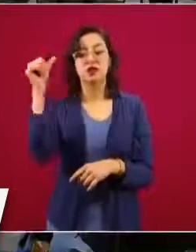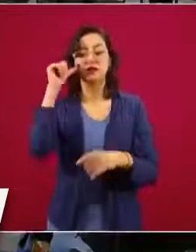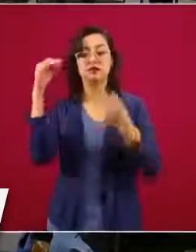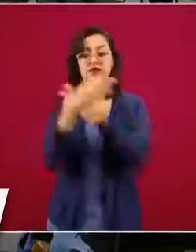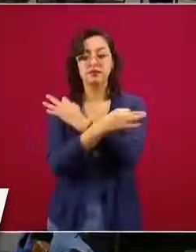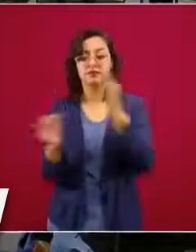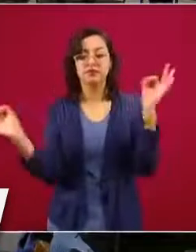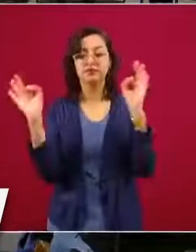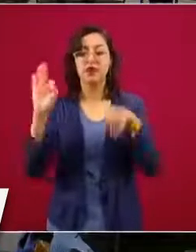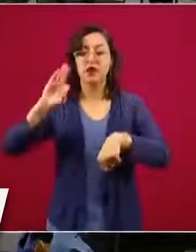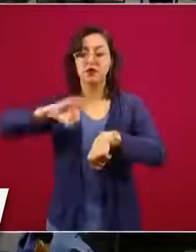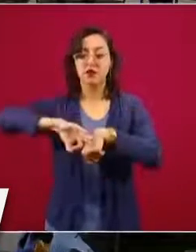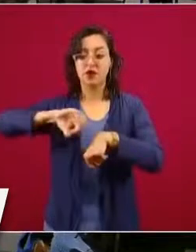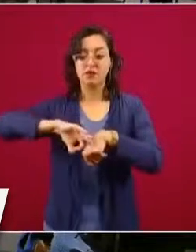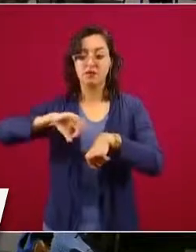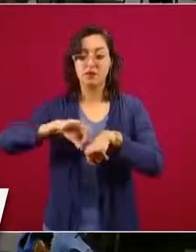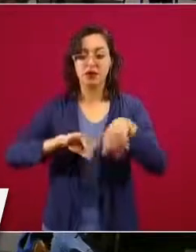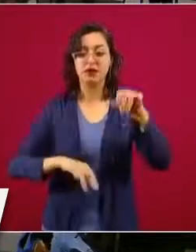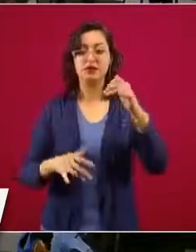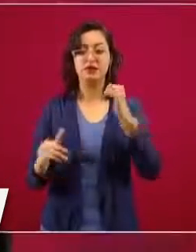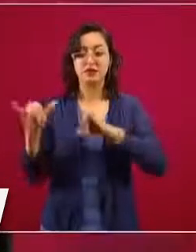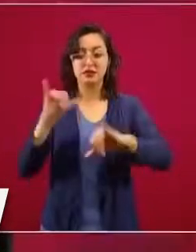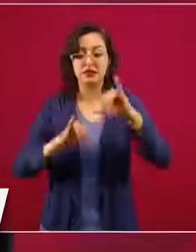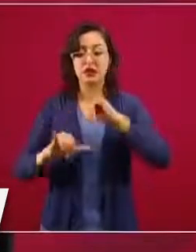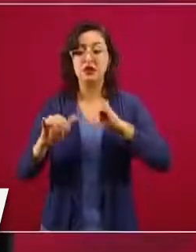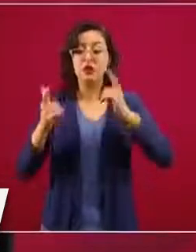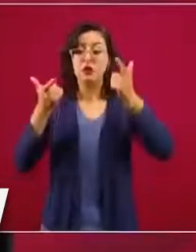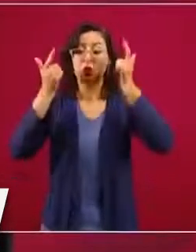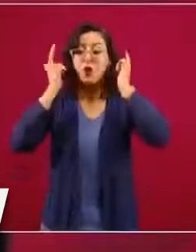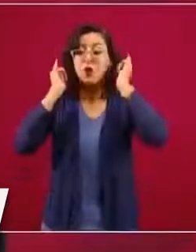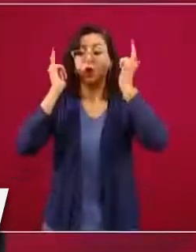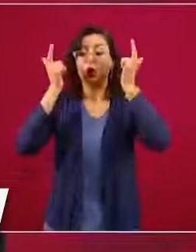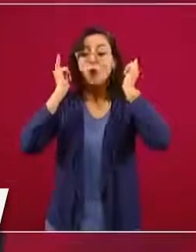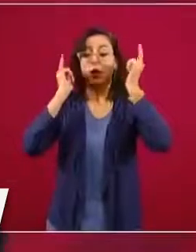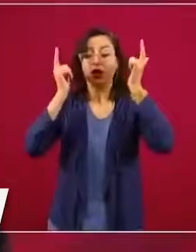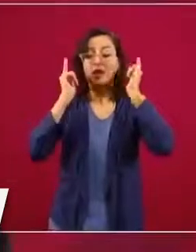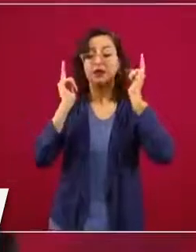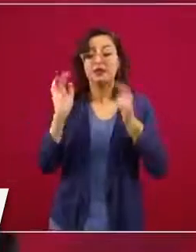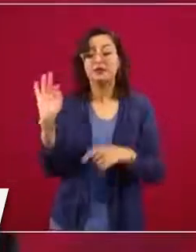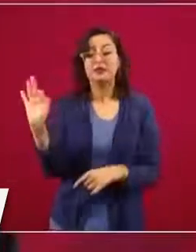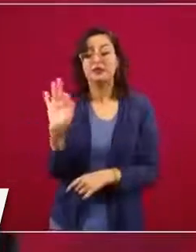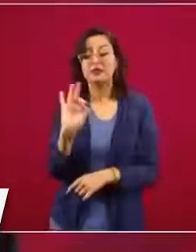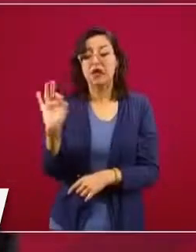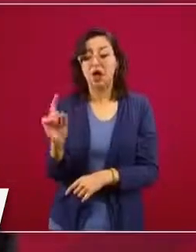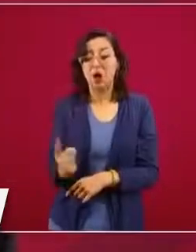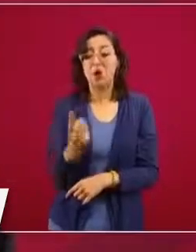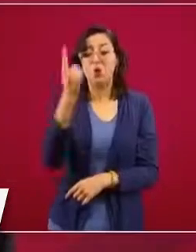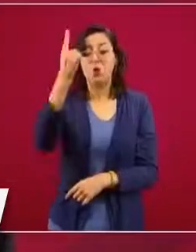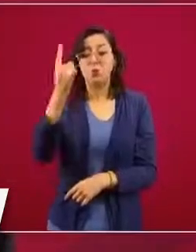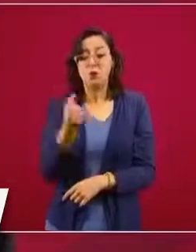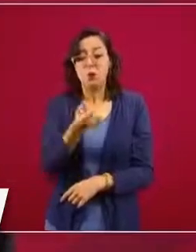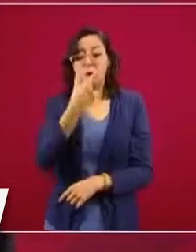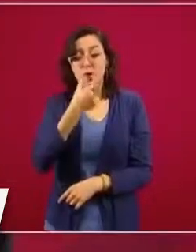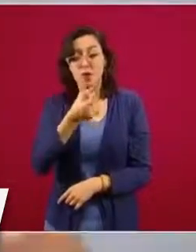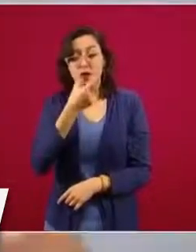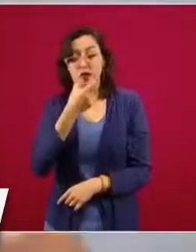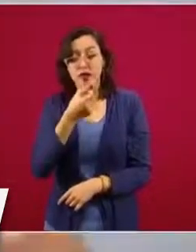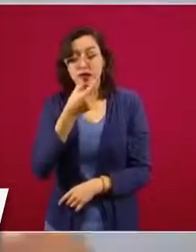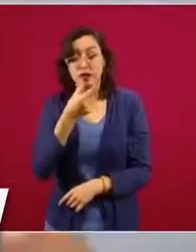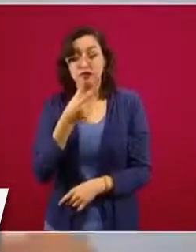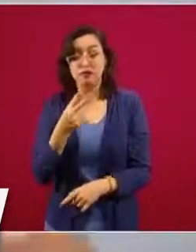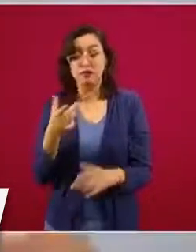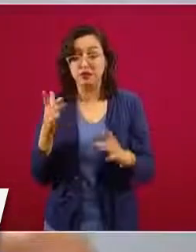que muestra una esperanza con cuando menos uno de los medicamentos antivirales, no es la